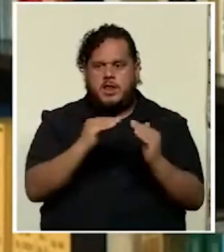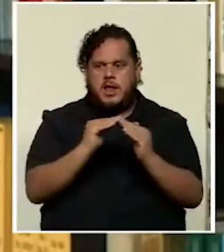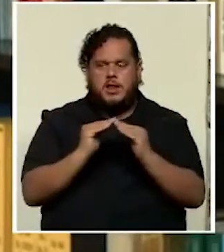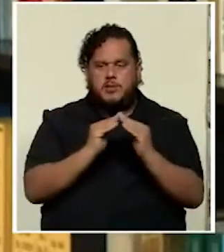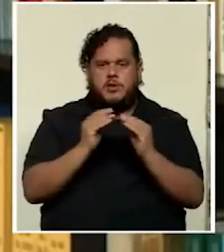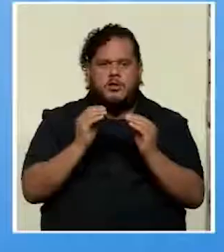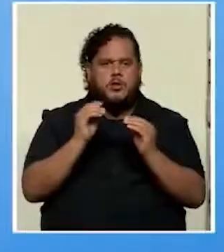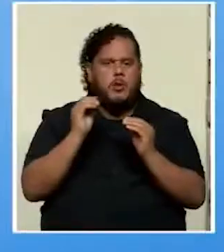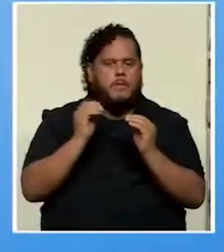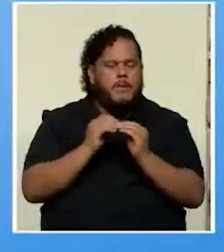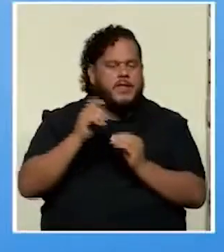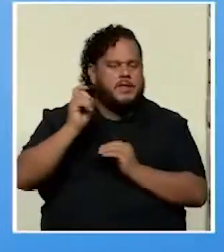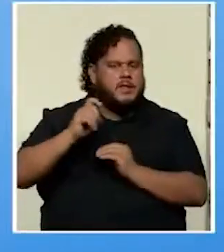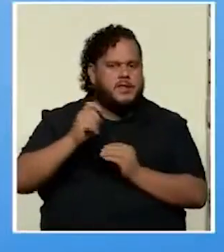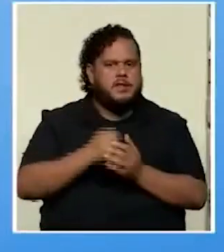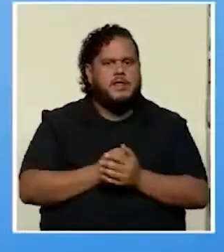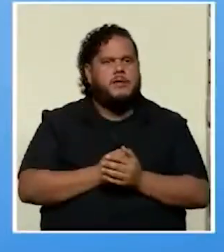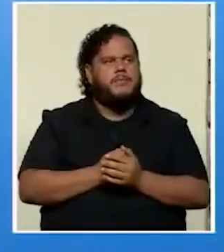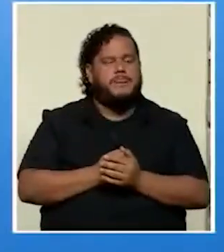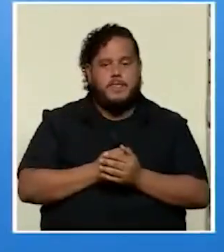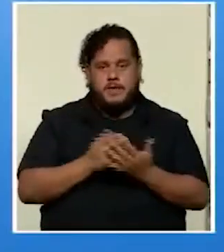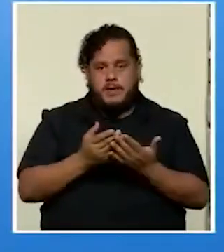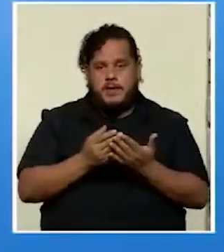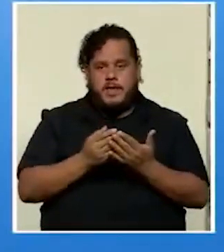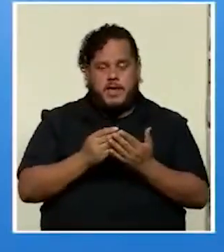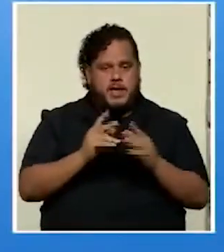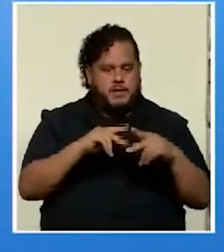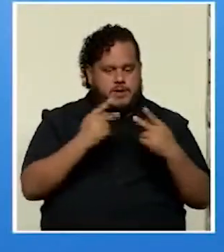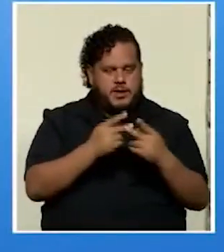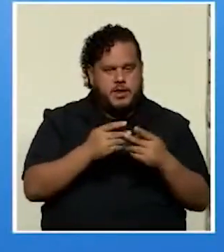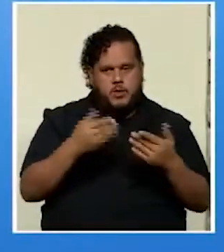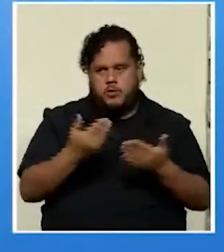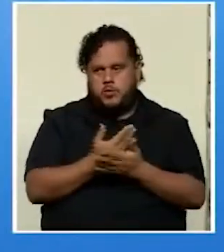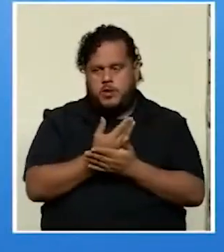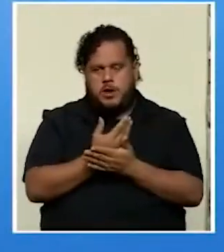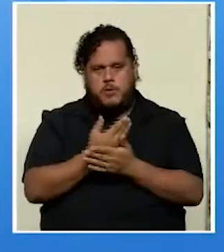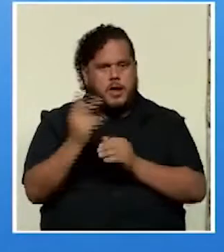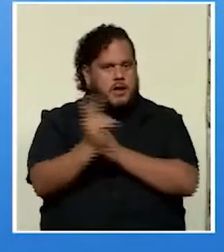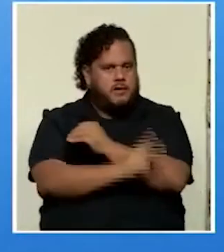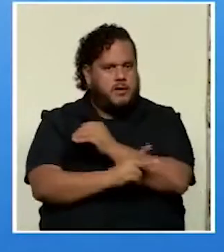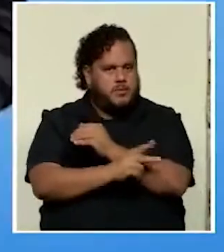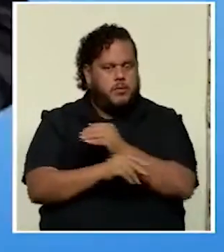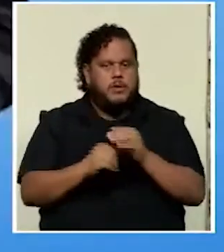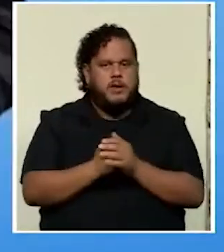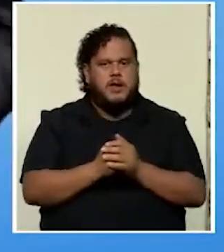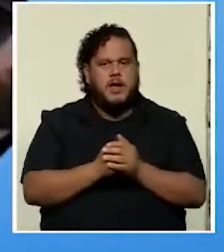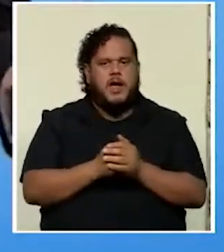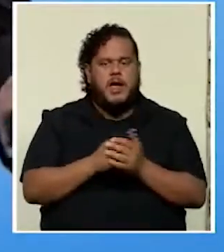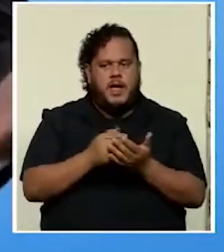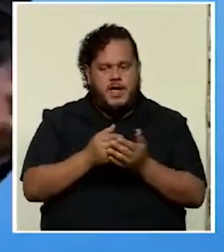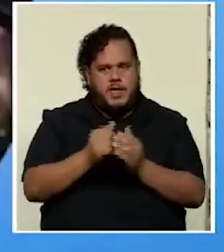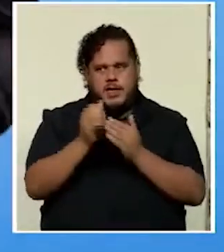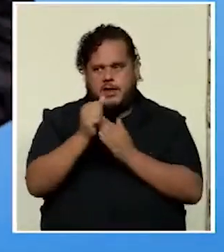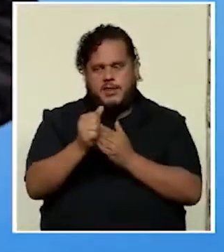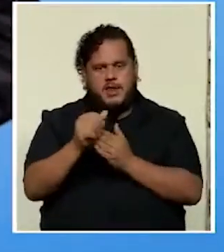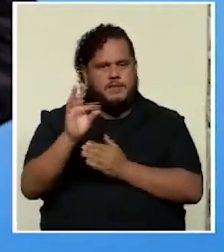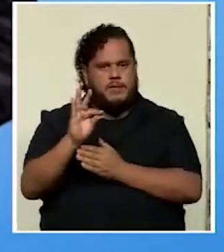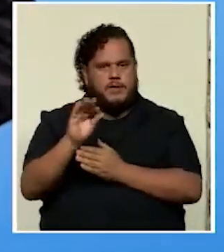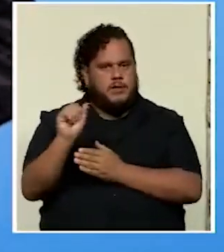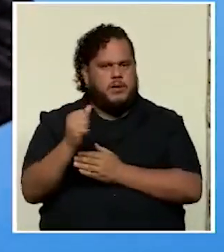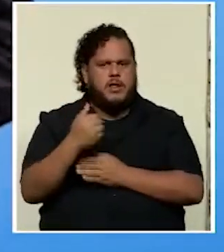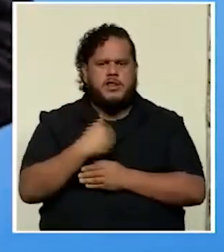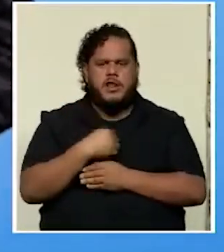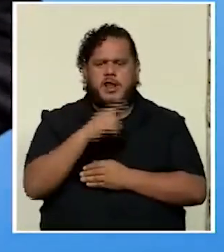más necesitada en el caso del partido nueva república la propuesta de gobierno de la agrupación que libera Fabricio Alvarado tiene